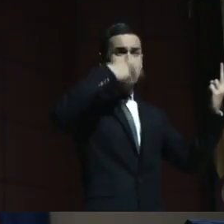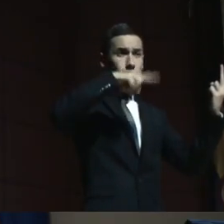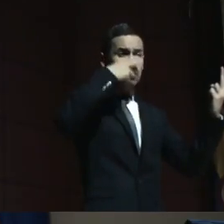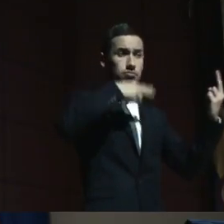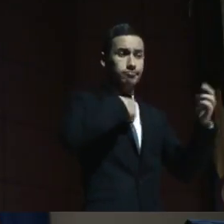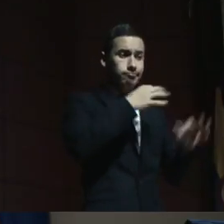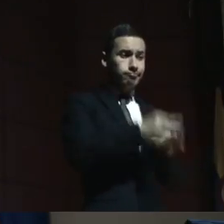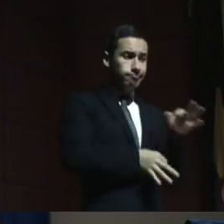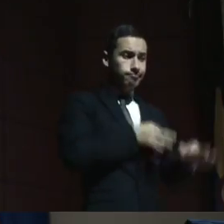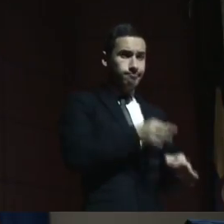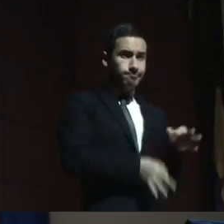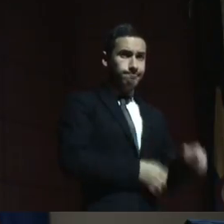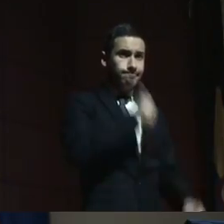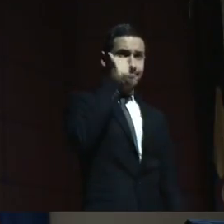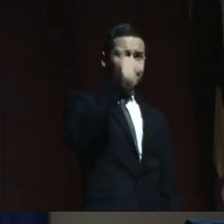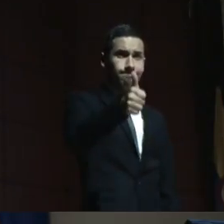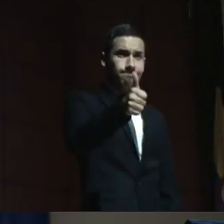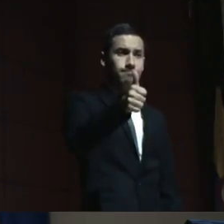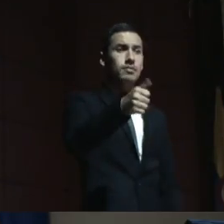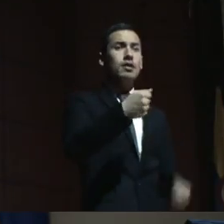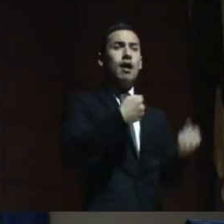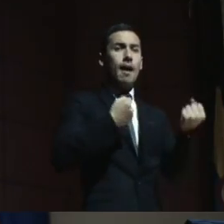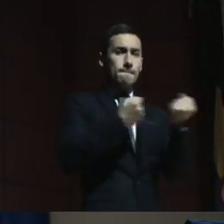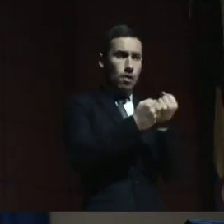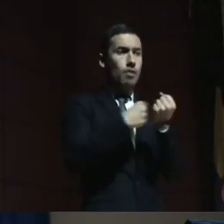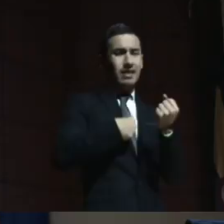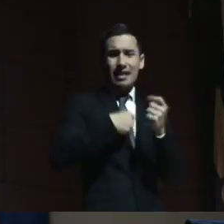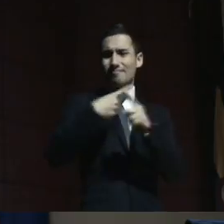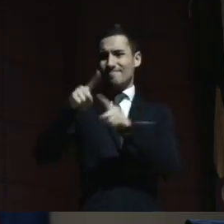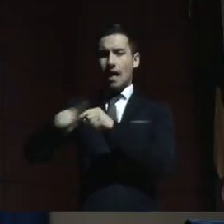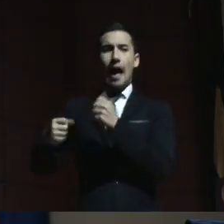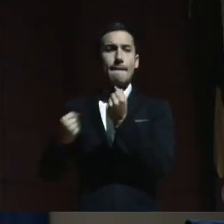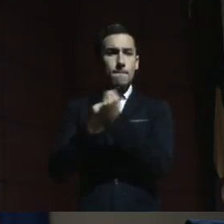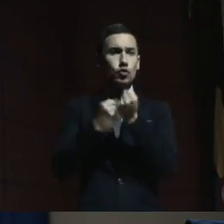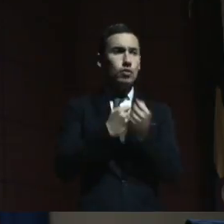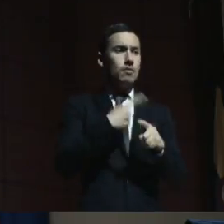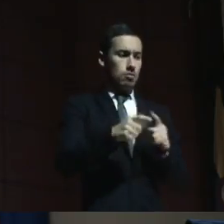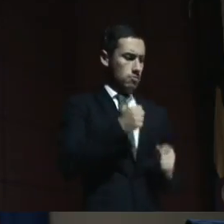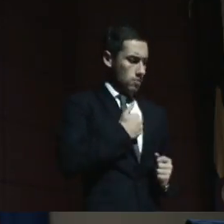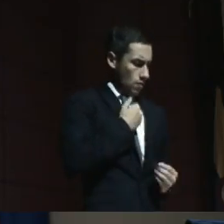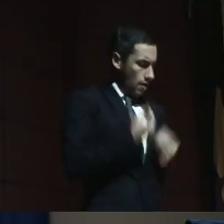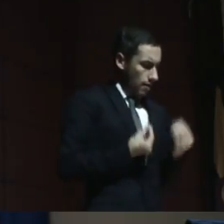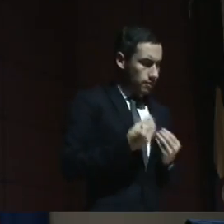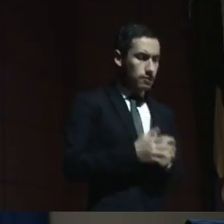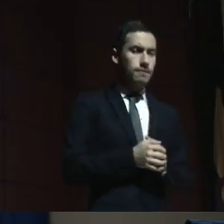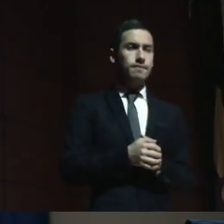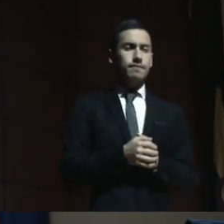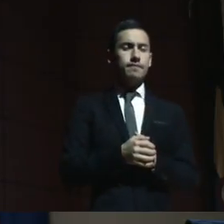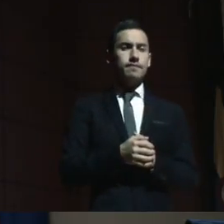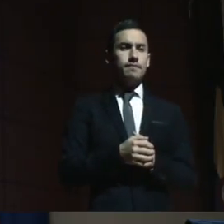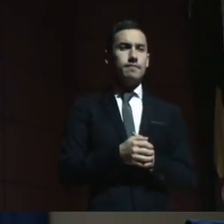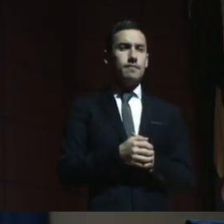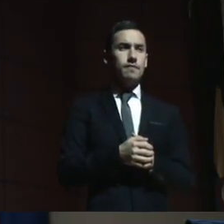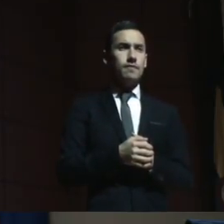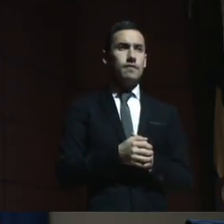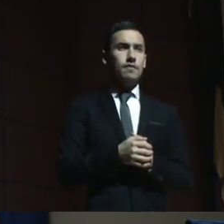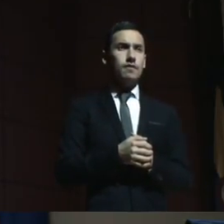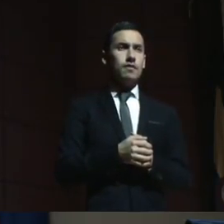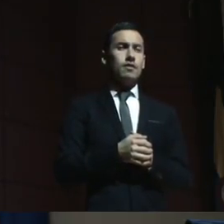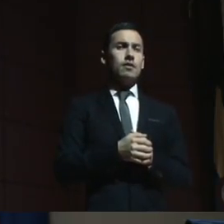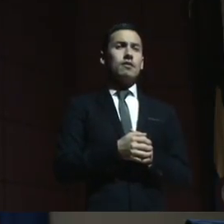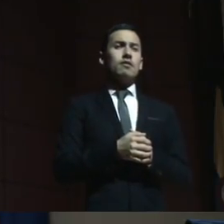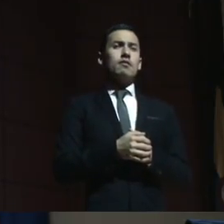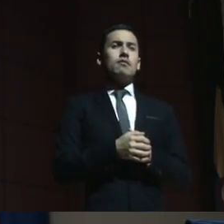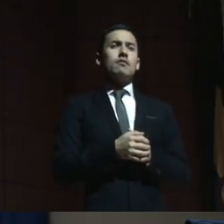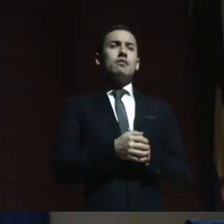bien, tienen sus apoyos para hacerlo, pero lo hacen ellos mismos. Entonces, digamos que no hay